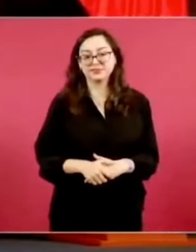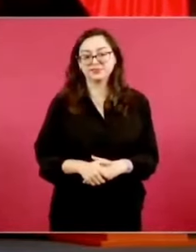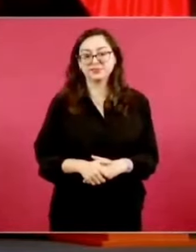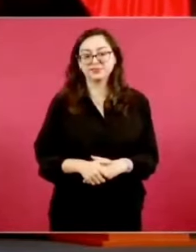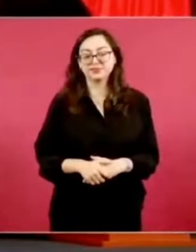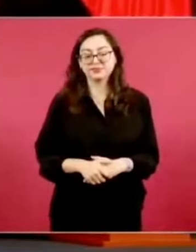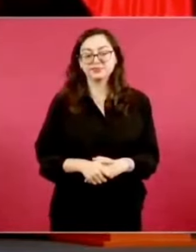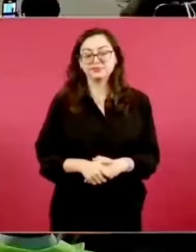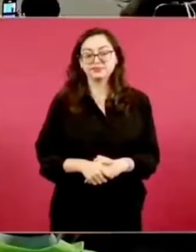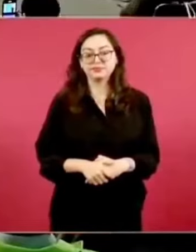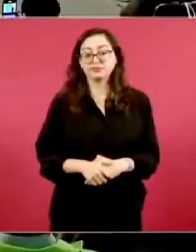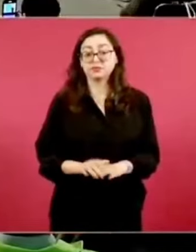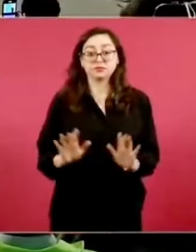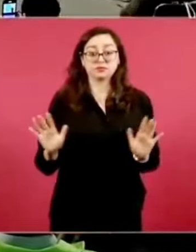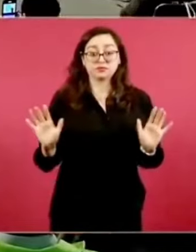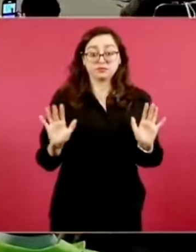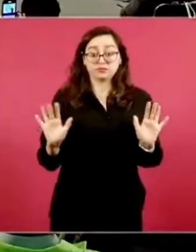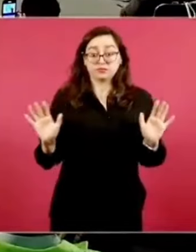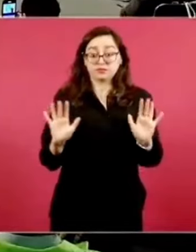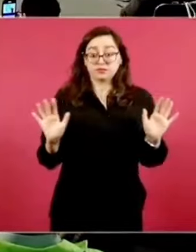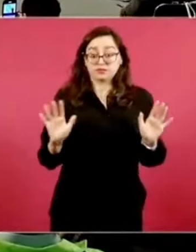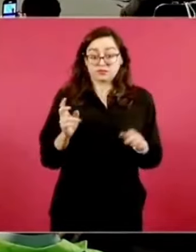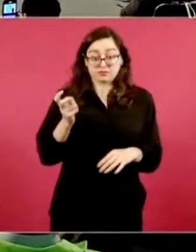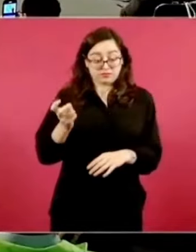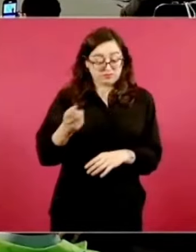Ah, no, pero yo no hablo, no, no, no puedo eso.